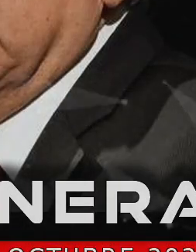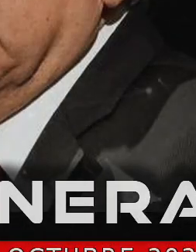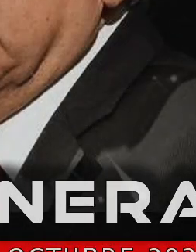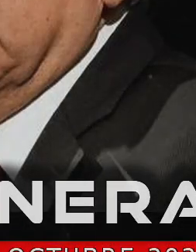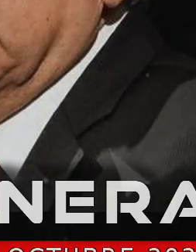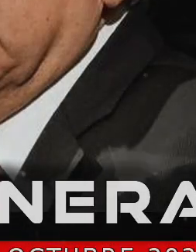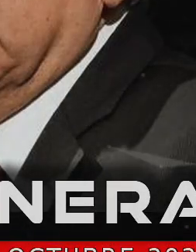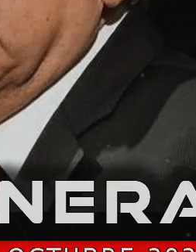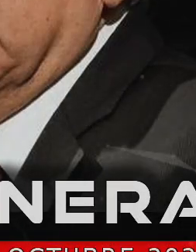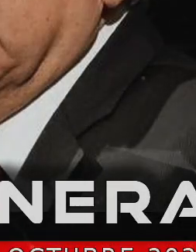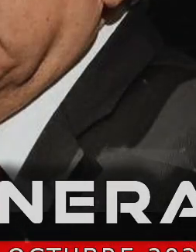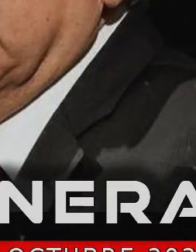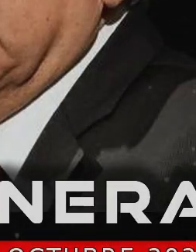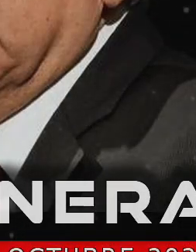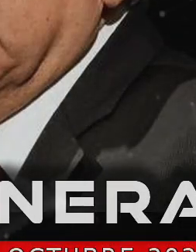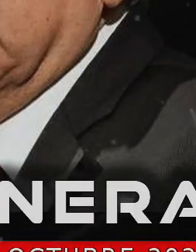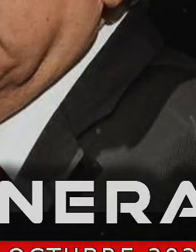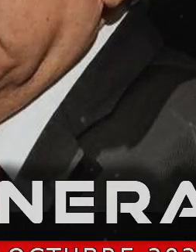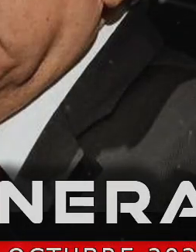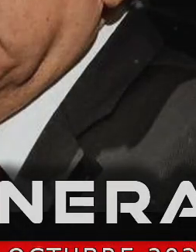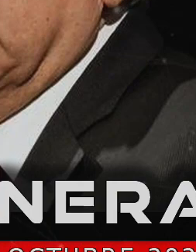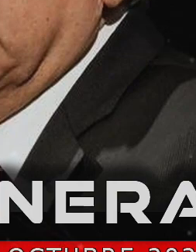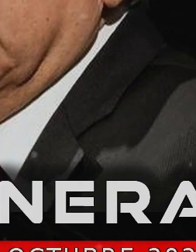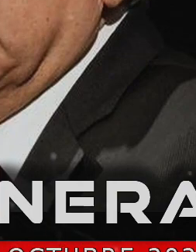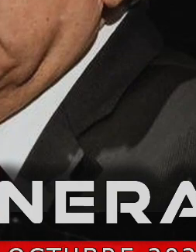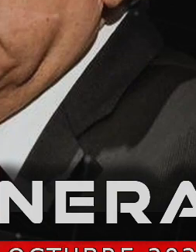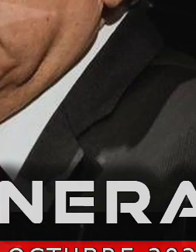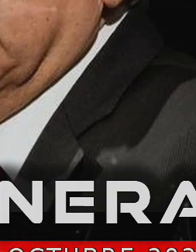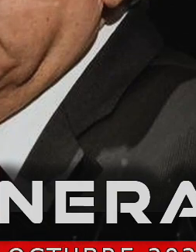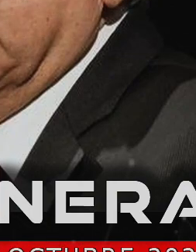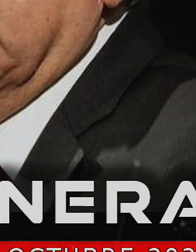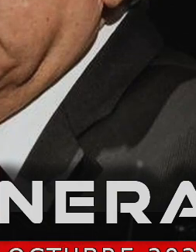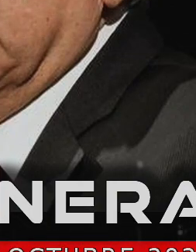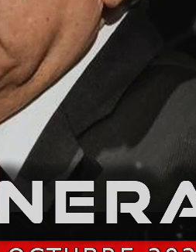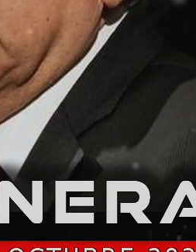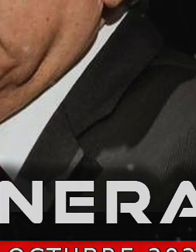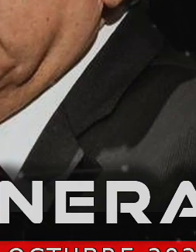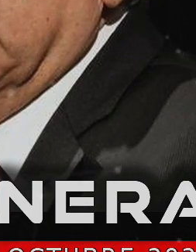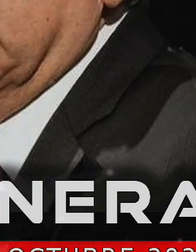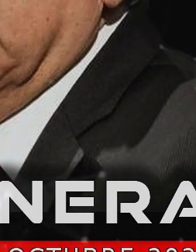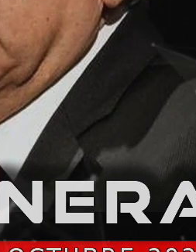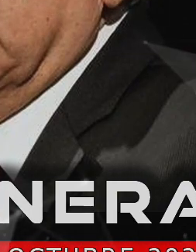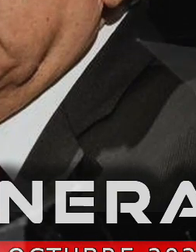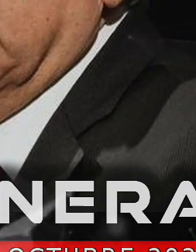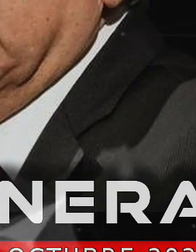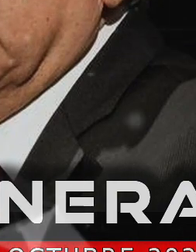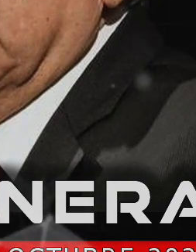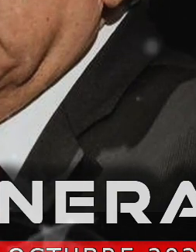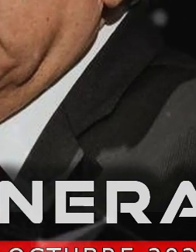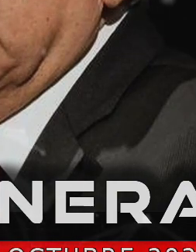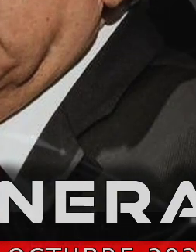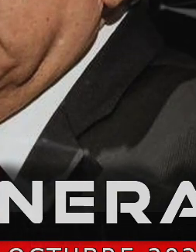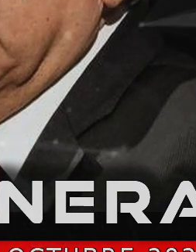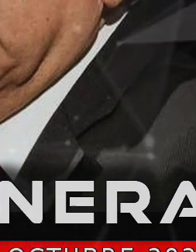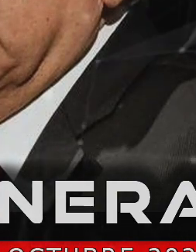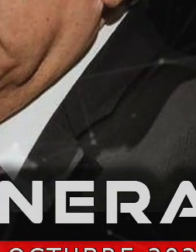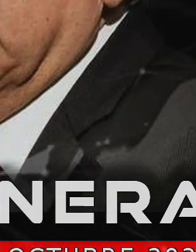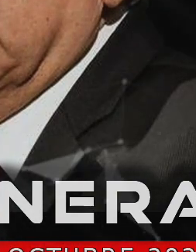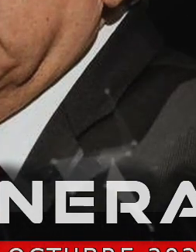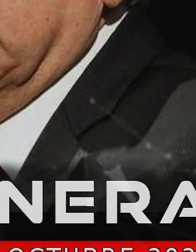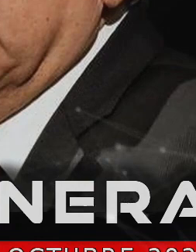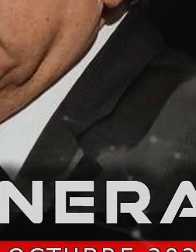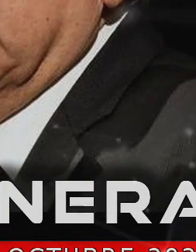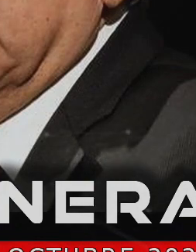Mantente informado y visita nuestra cuenta de Twitter, arroba escucha a diario, donde podrás encontrar notas destacadas y lo más